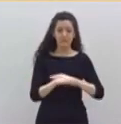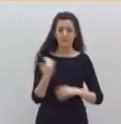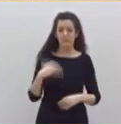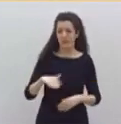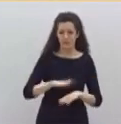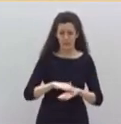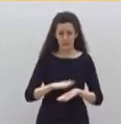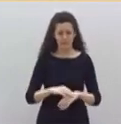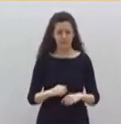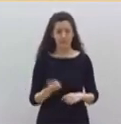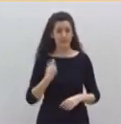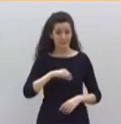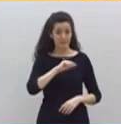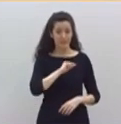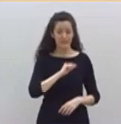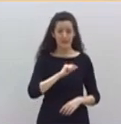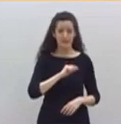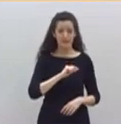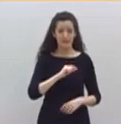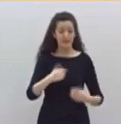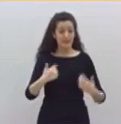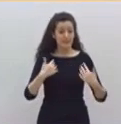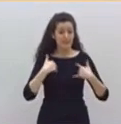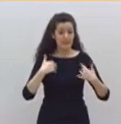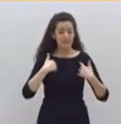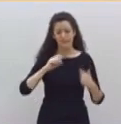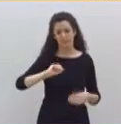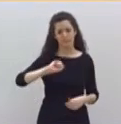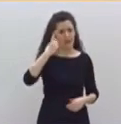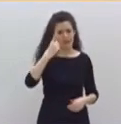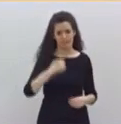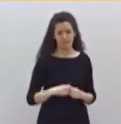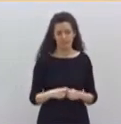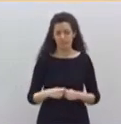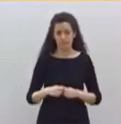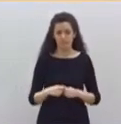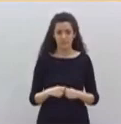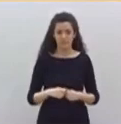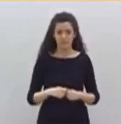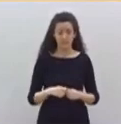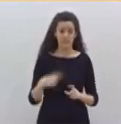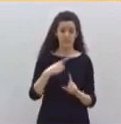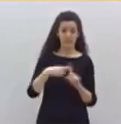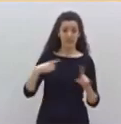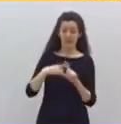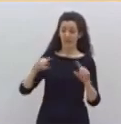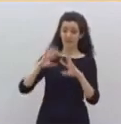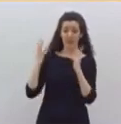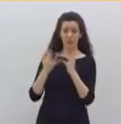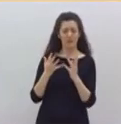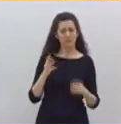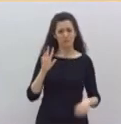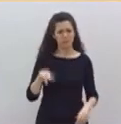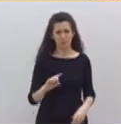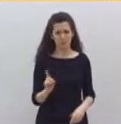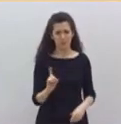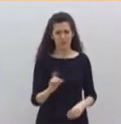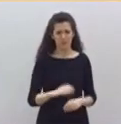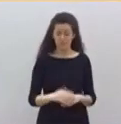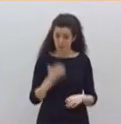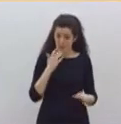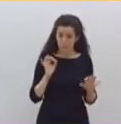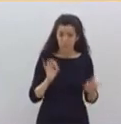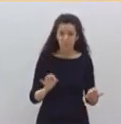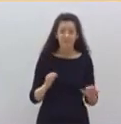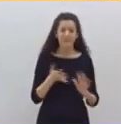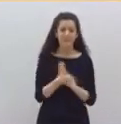mundo con más víctimas por habitante. No es verdad que estemos en la media internacional. Si así fuera, en el mundo habría